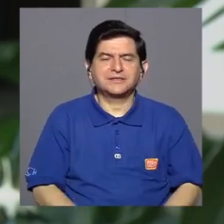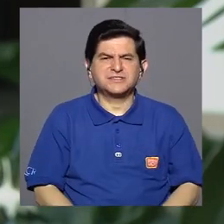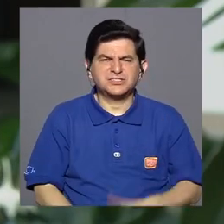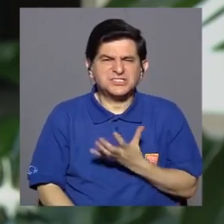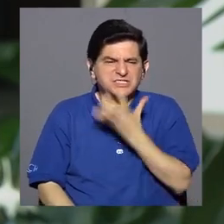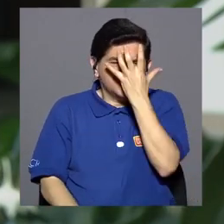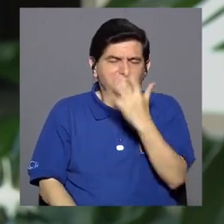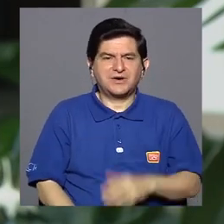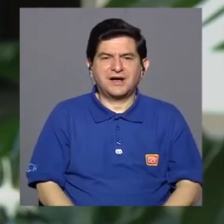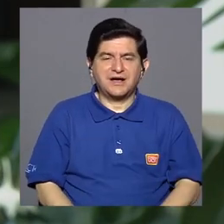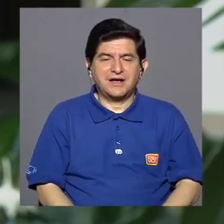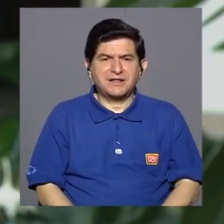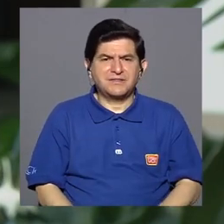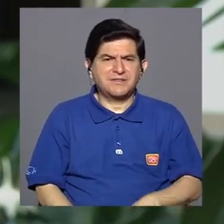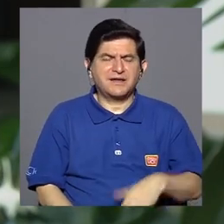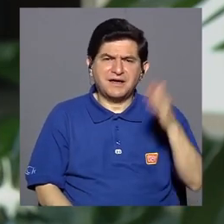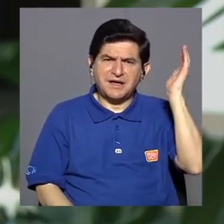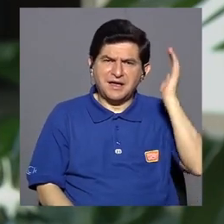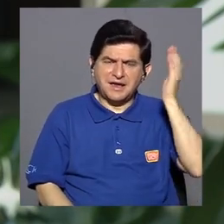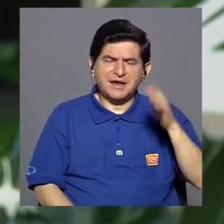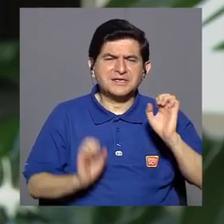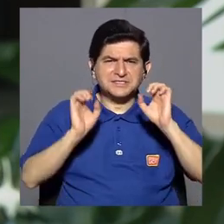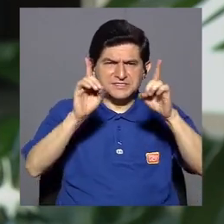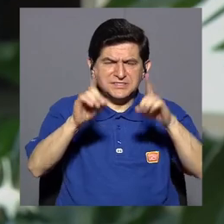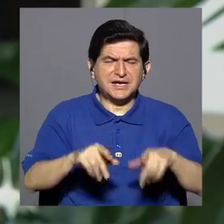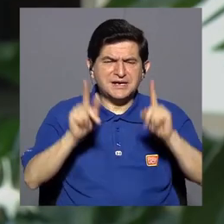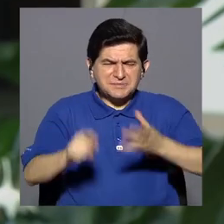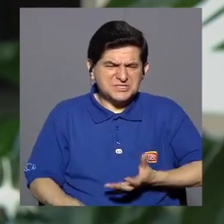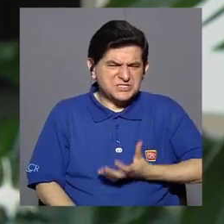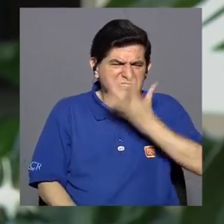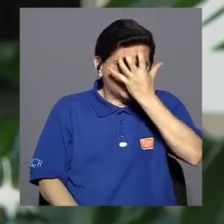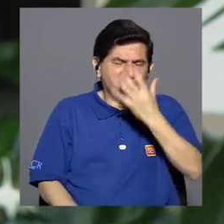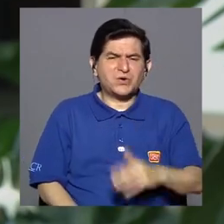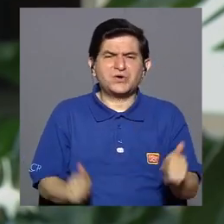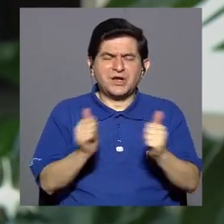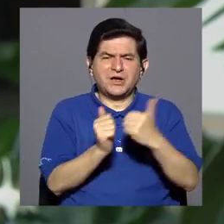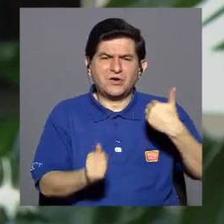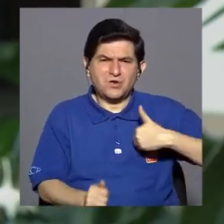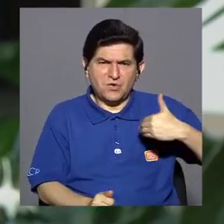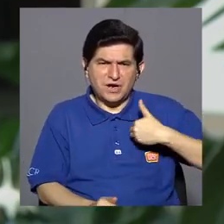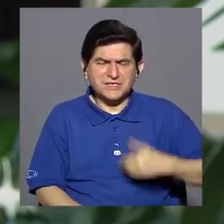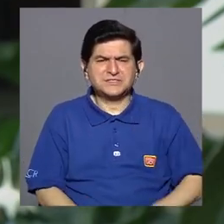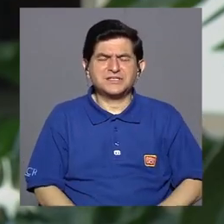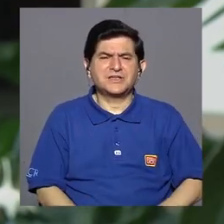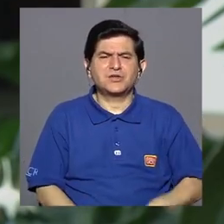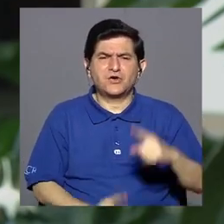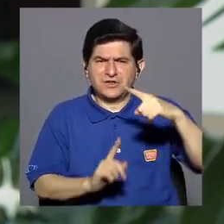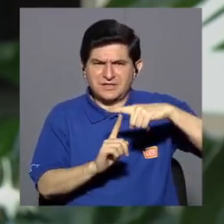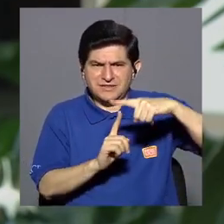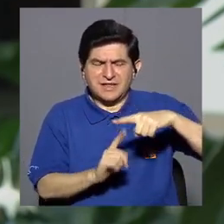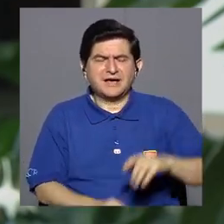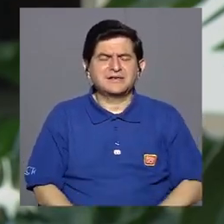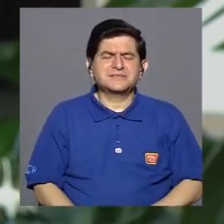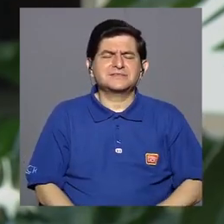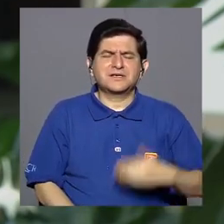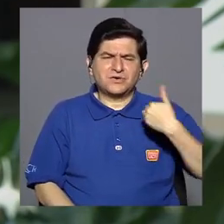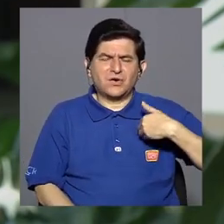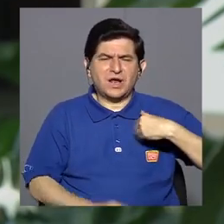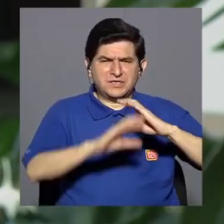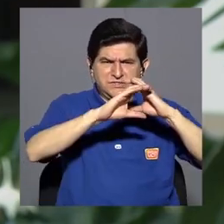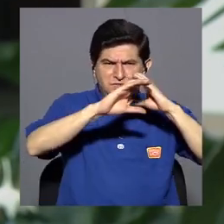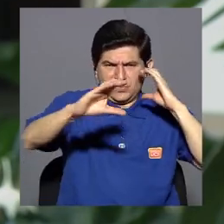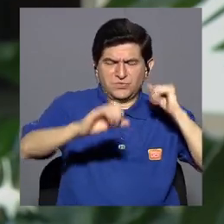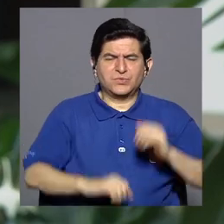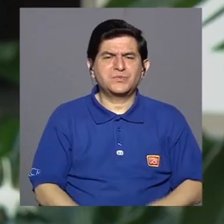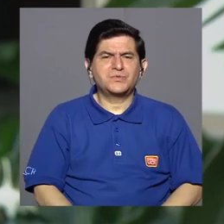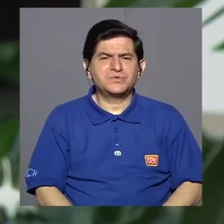muy enojada. Desde que estábamos en la charla de educación, estaba enojada con el señor del taxi, estaba enojada con el señor del bus, estaba